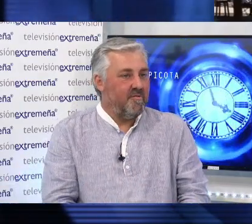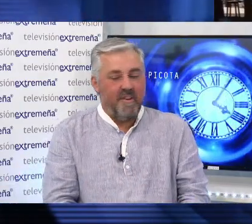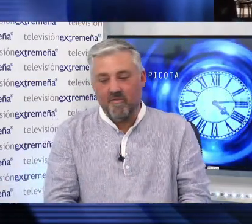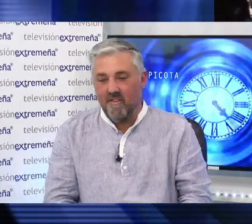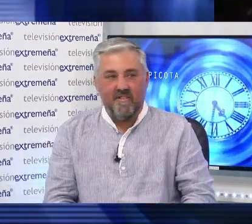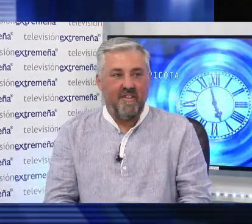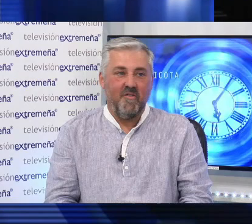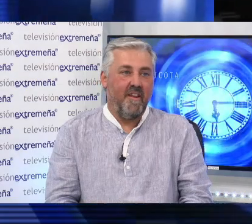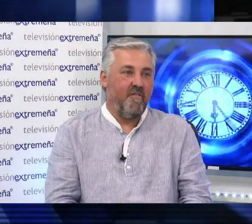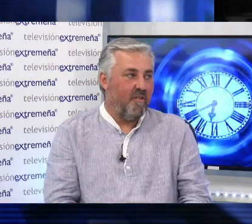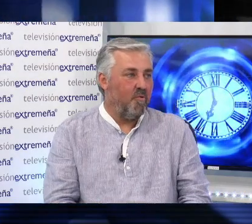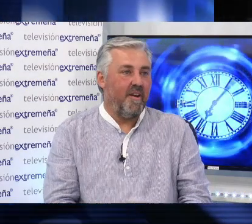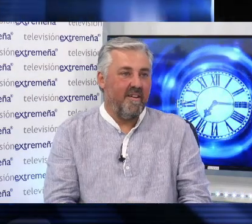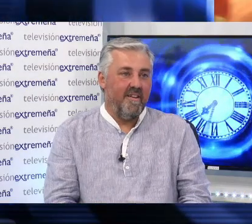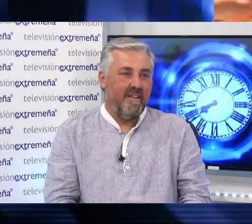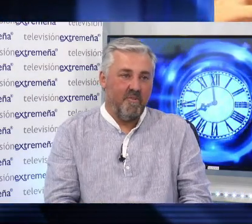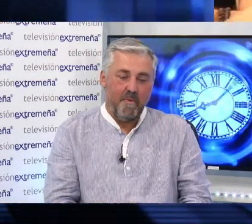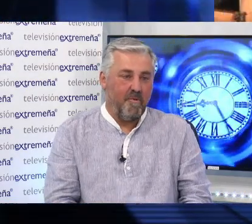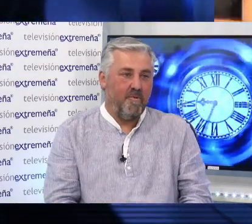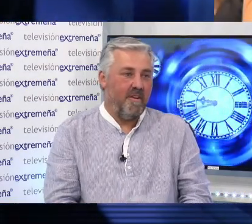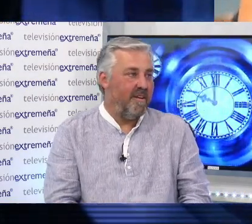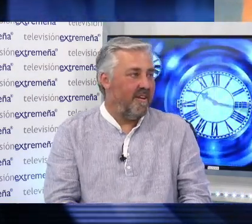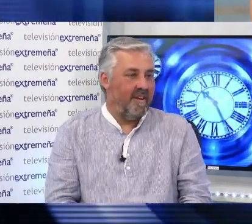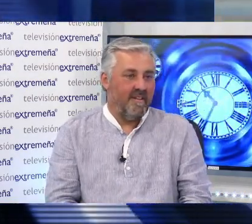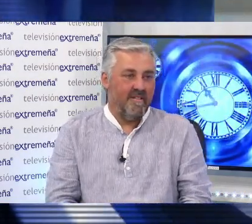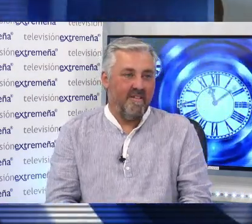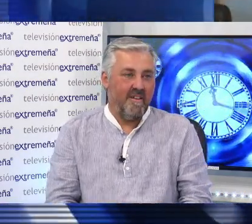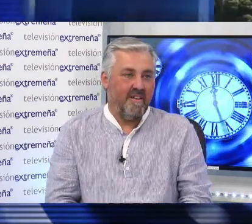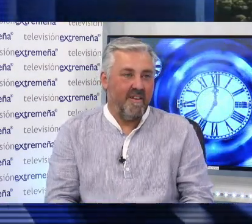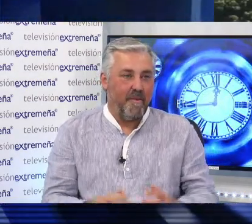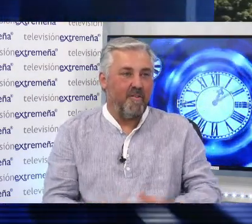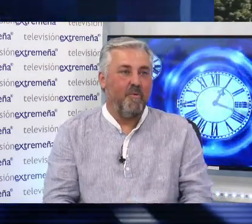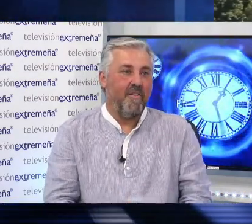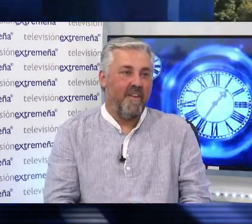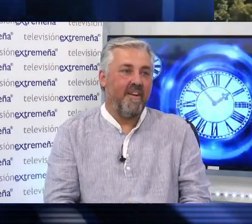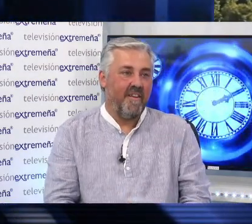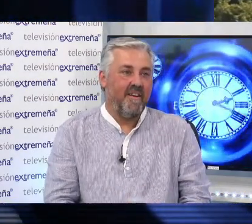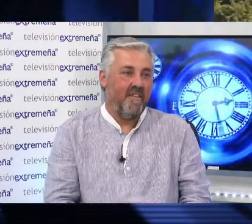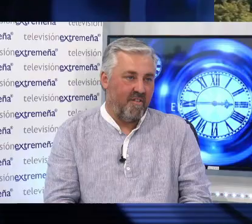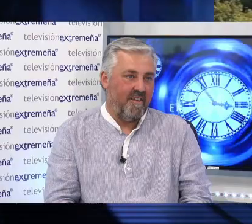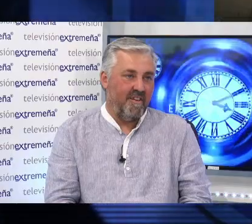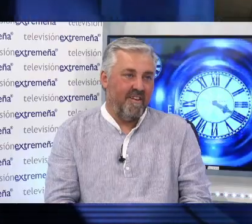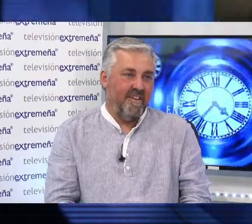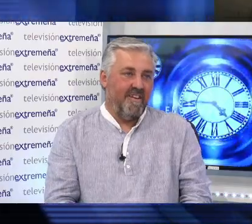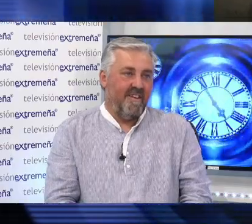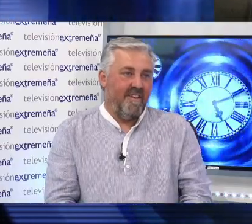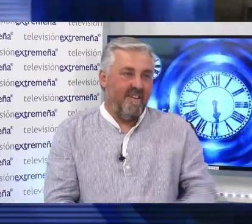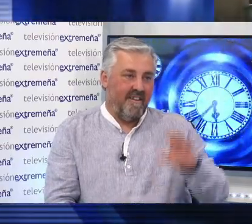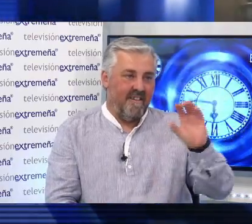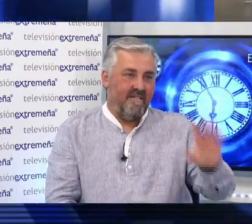Yo sigo insistiendo en la dificultad, y no me pongo en las vestiduras de nadie que tenga que decidir